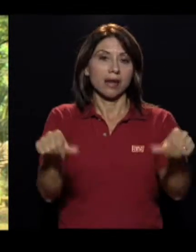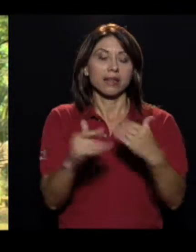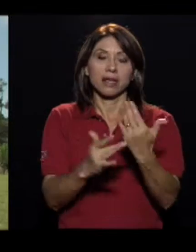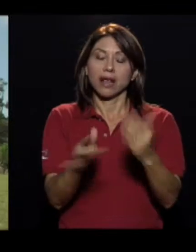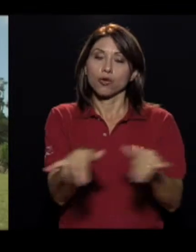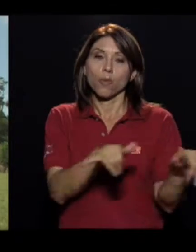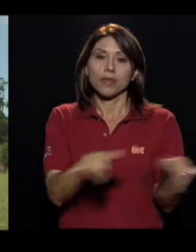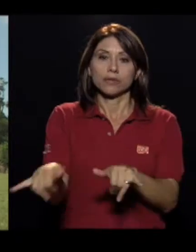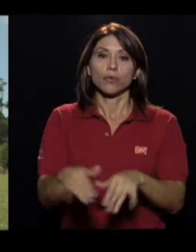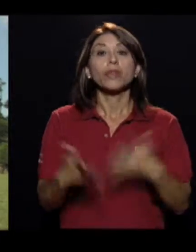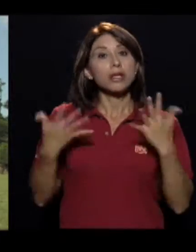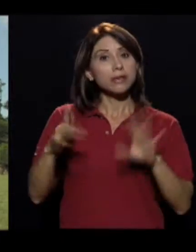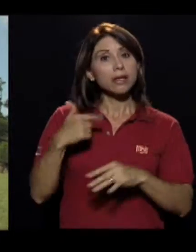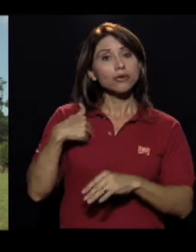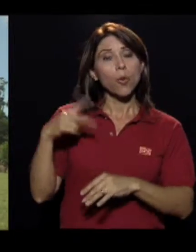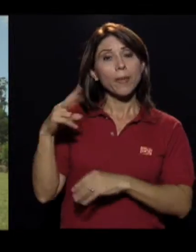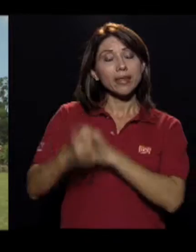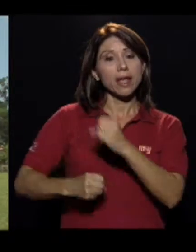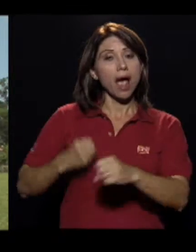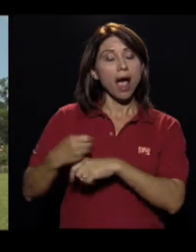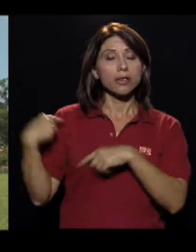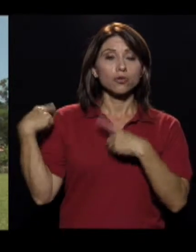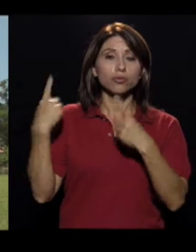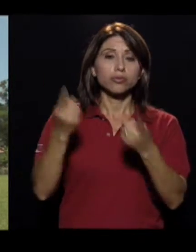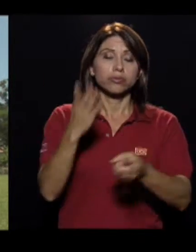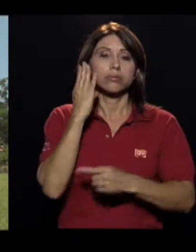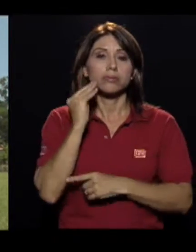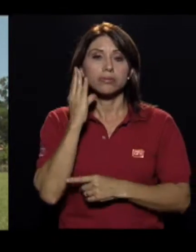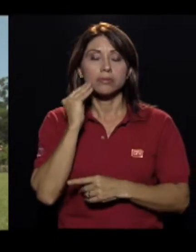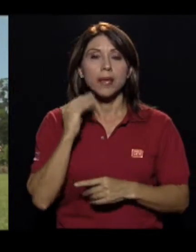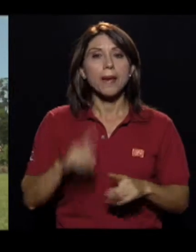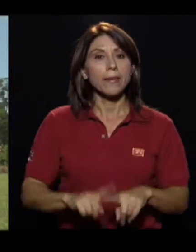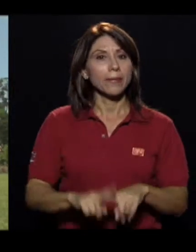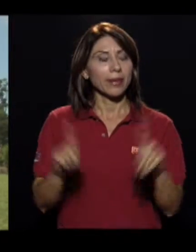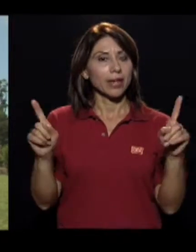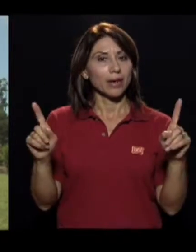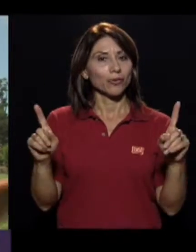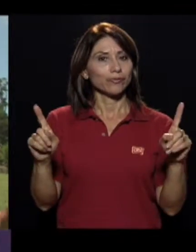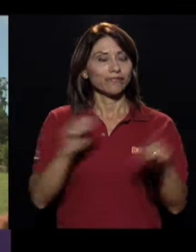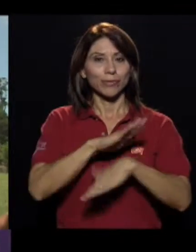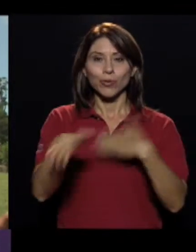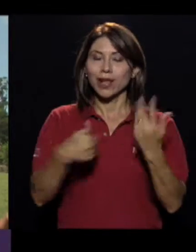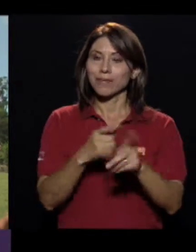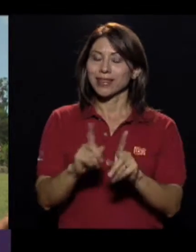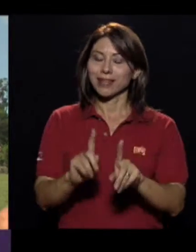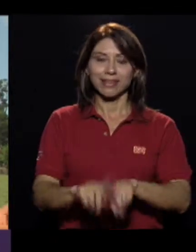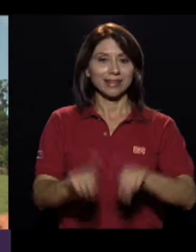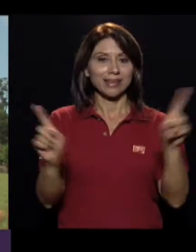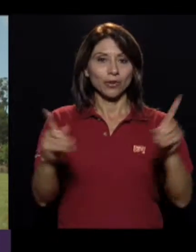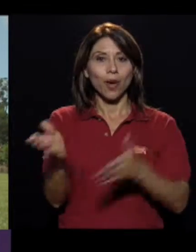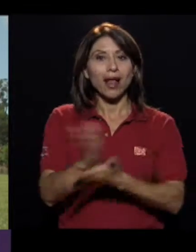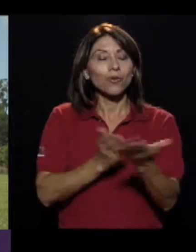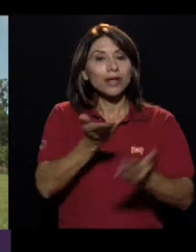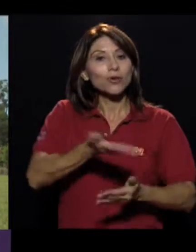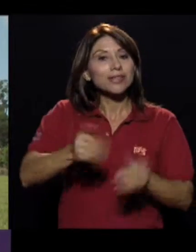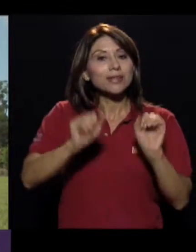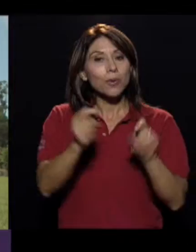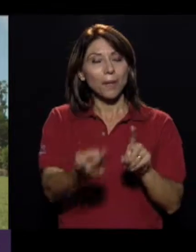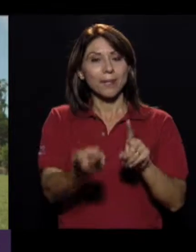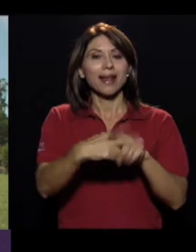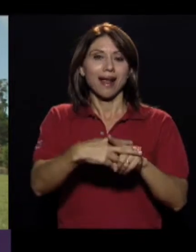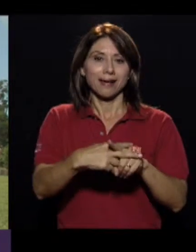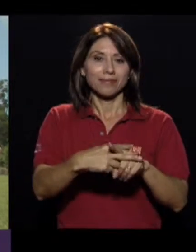mismo. Yo he tenido una experiencia ya de 20 años en lo que es lanzamientos, pero es completamente distinto. O sea, hay muchas cosas que se pueden